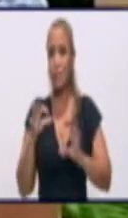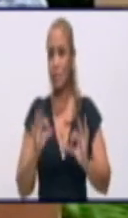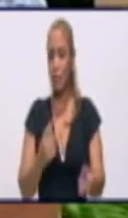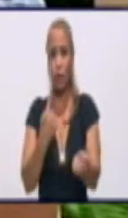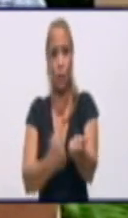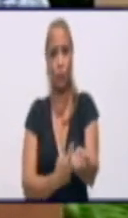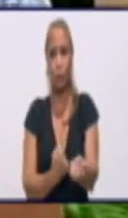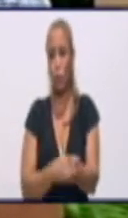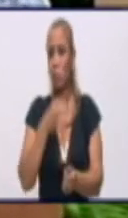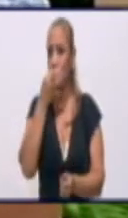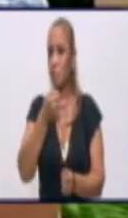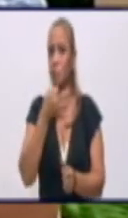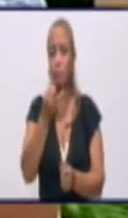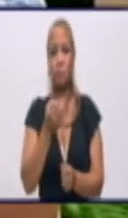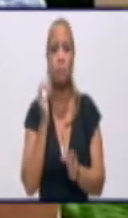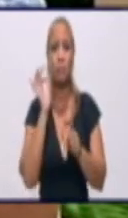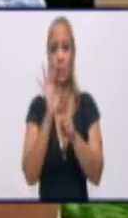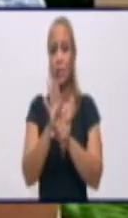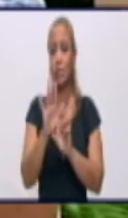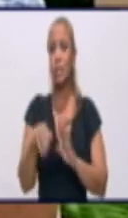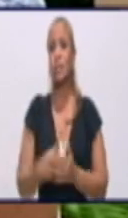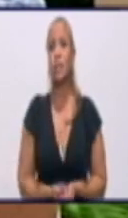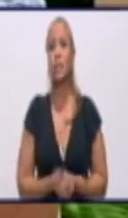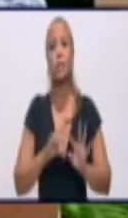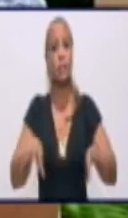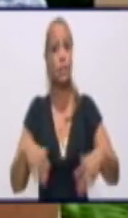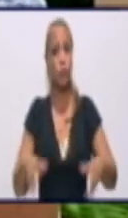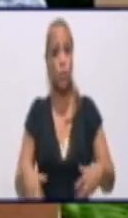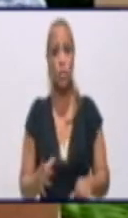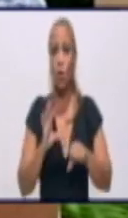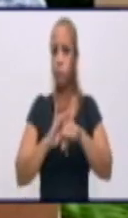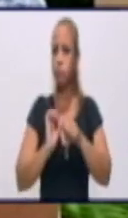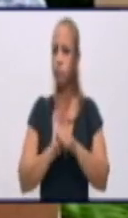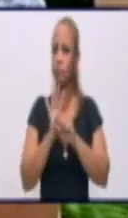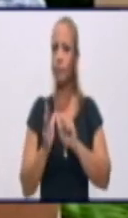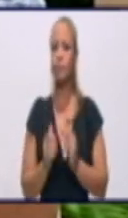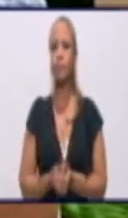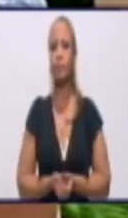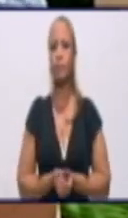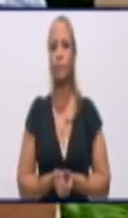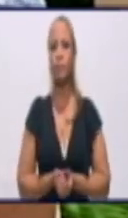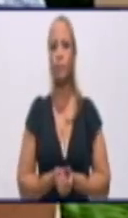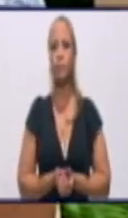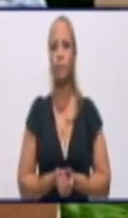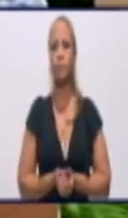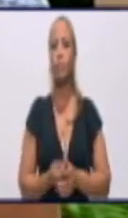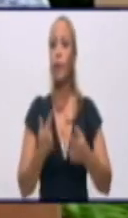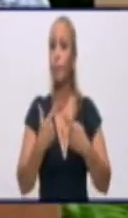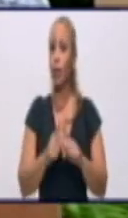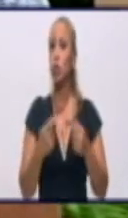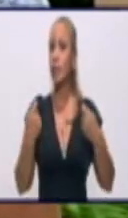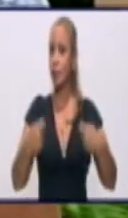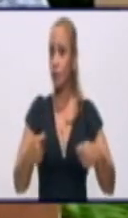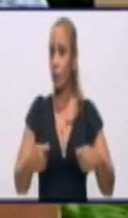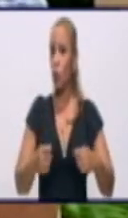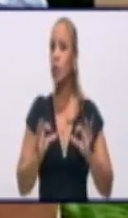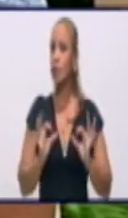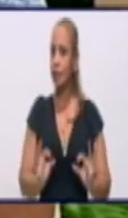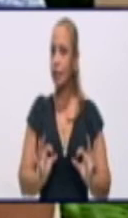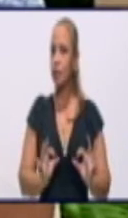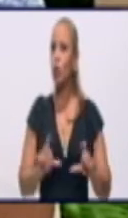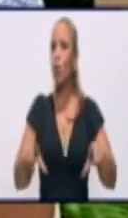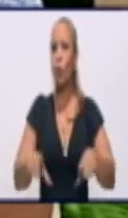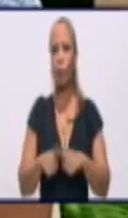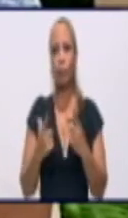explicando desde que comenzó esta situación con la pandemia de la COVID-19, pero que debemos de ponerlas en práctica.